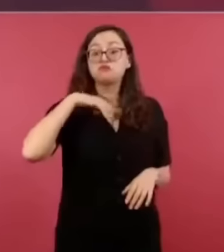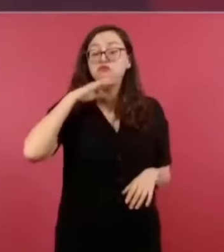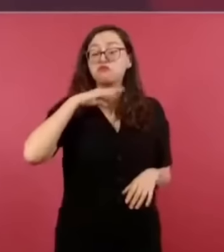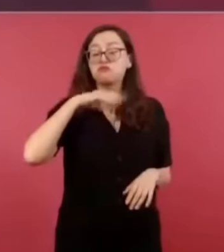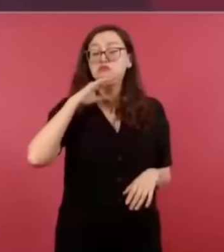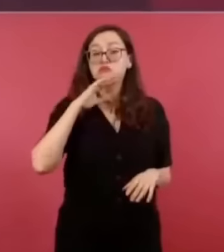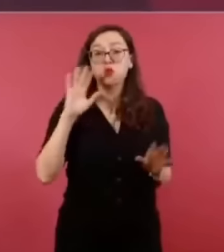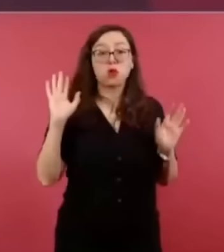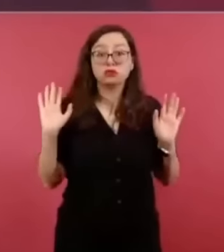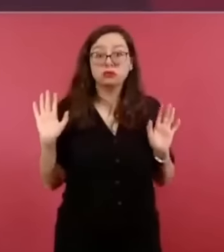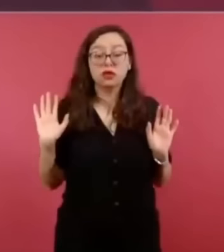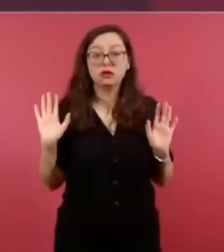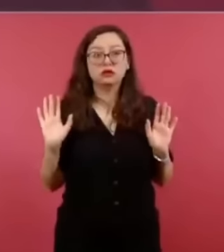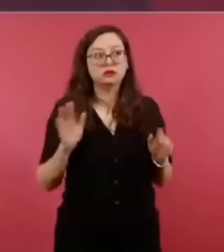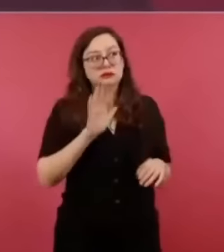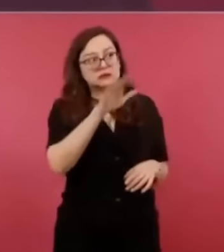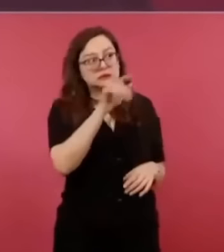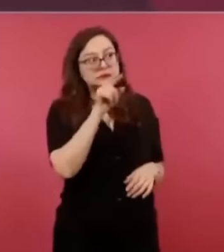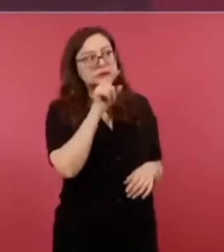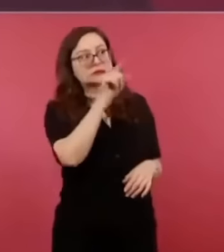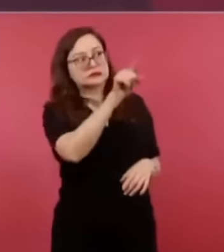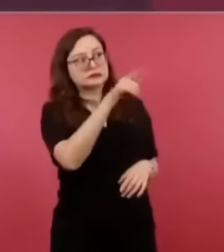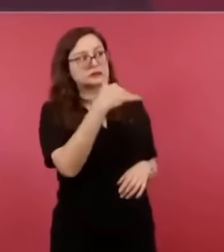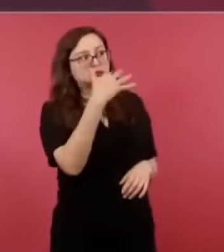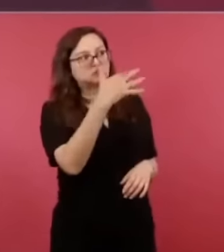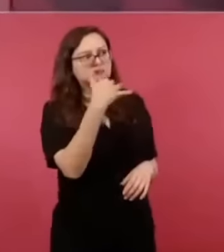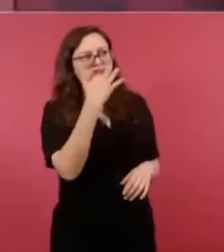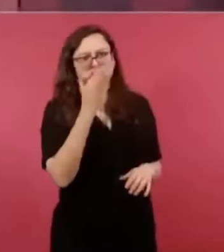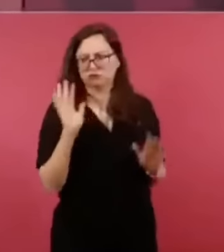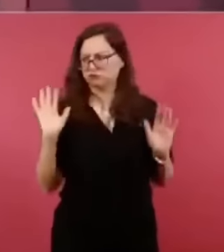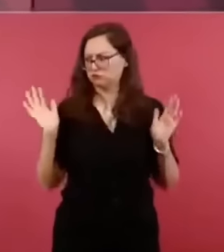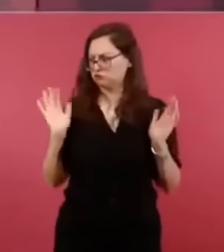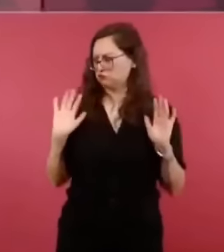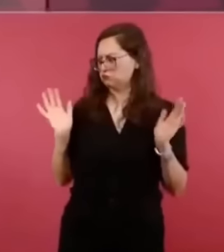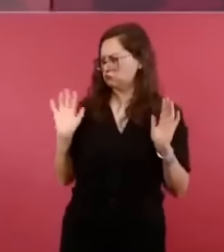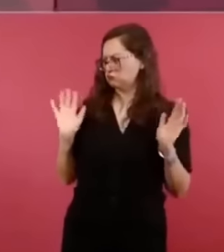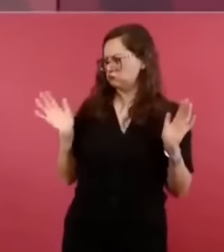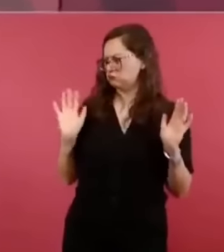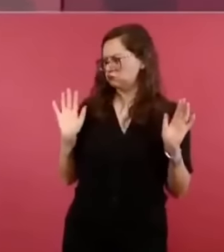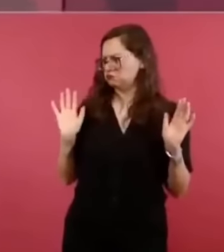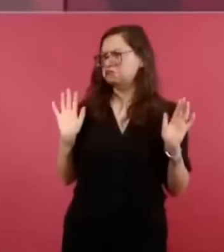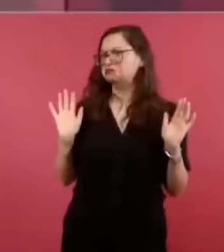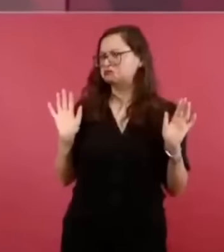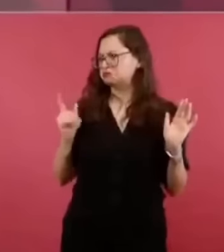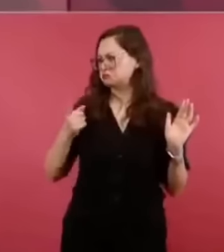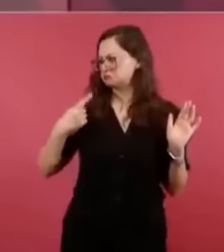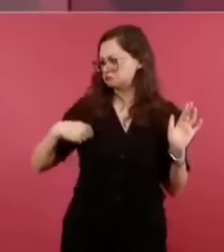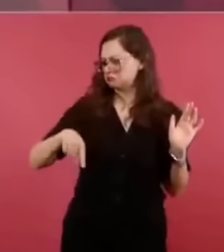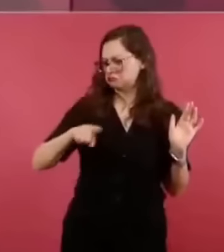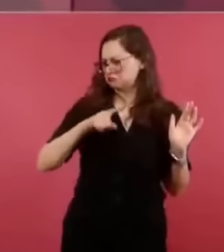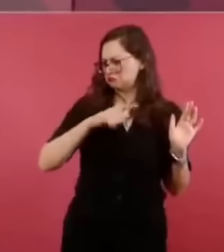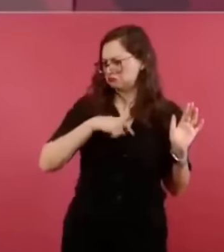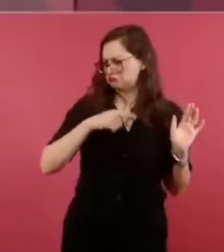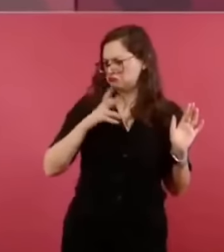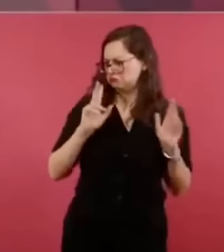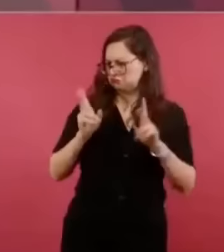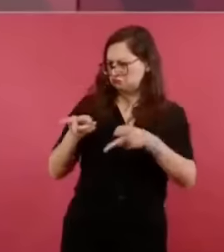normal que ellos sí puedan robar